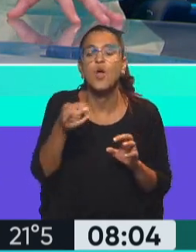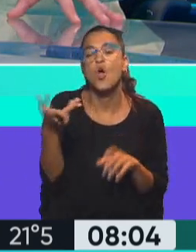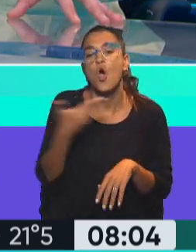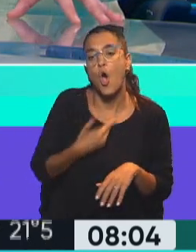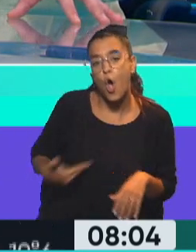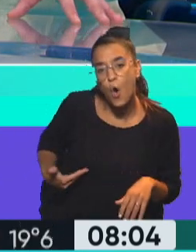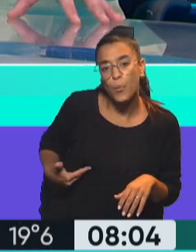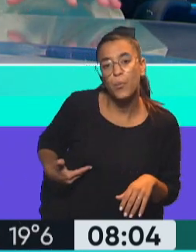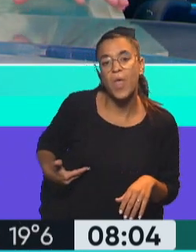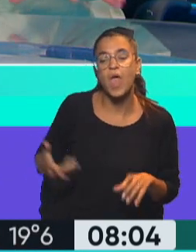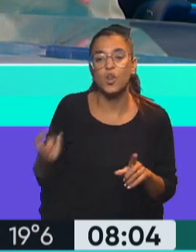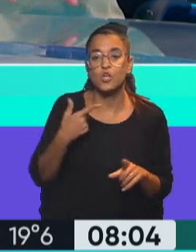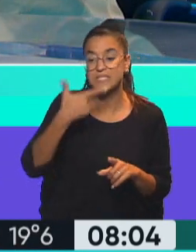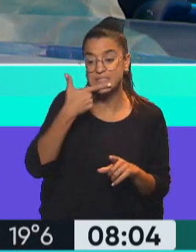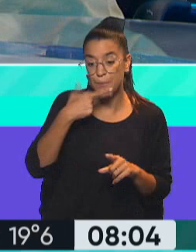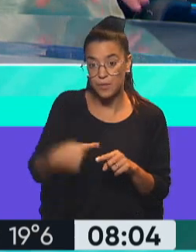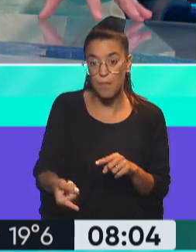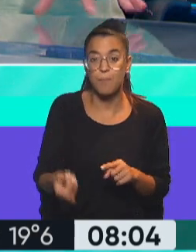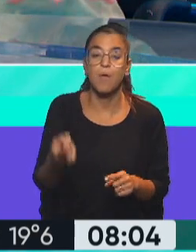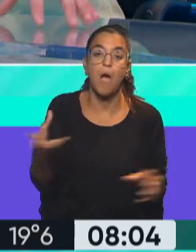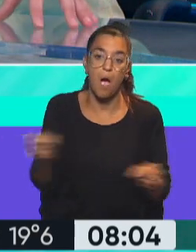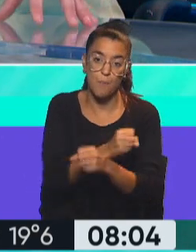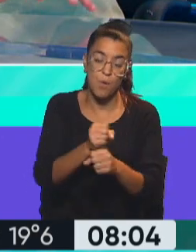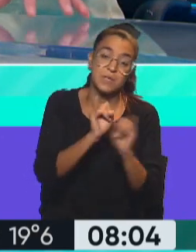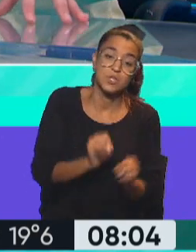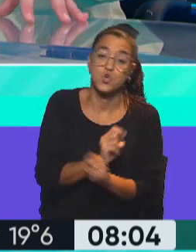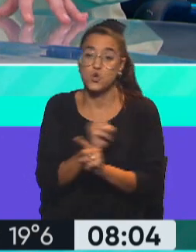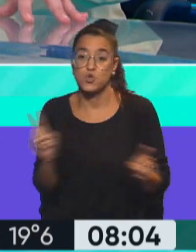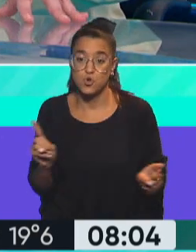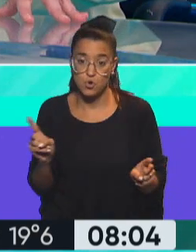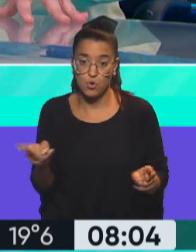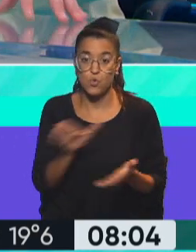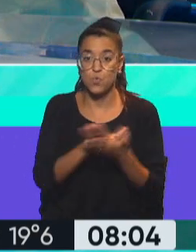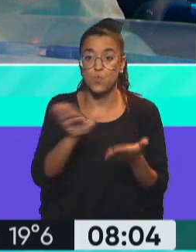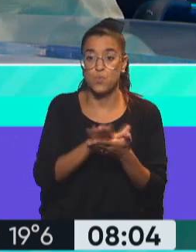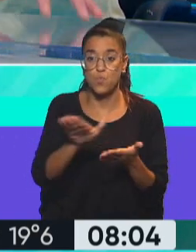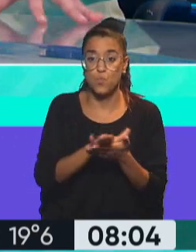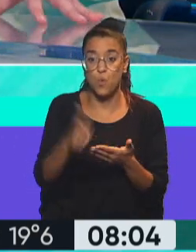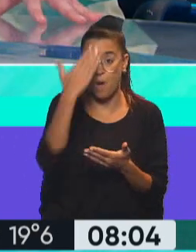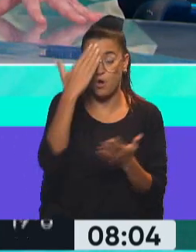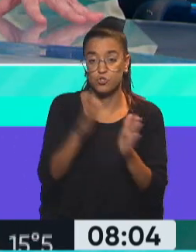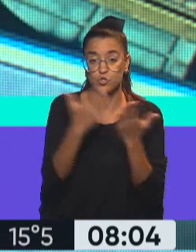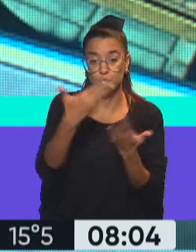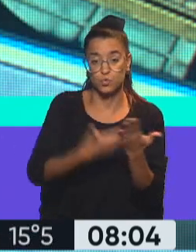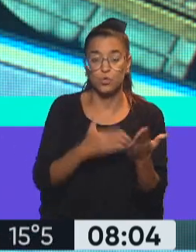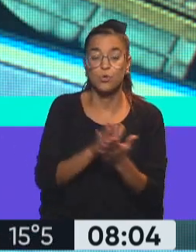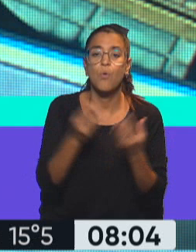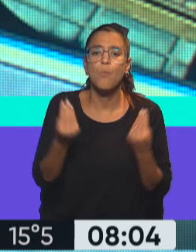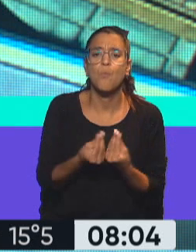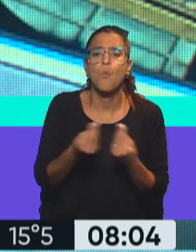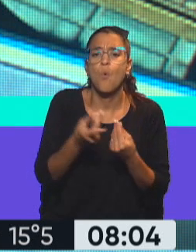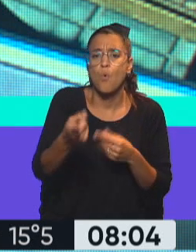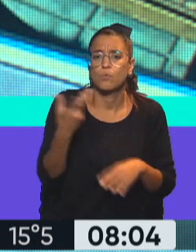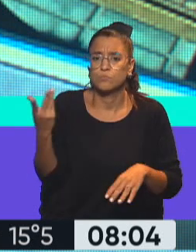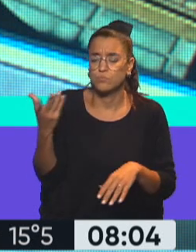gobierno en septiembre, cuando se apruebe o no se apruebe esta nueva Constitución. Bueno, muchos mandatarios